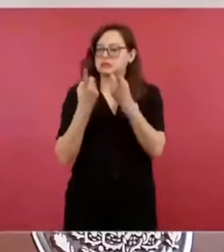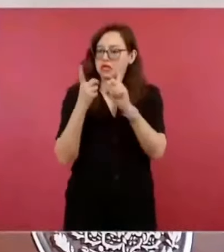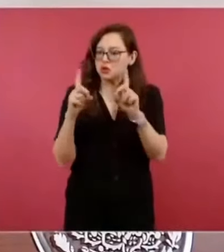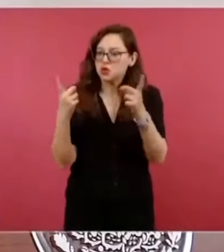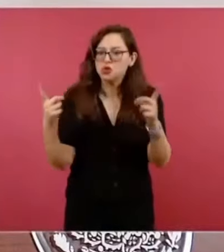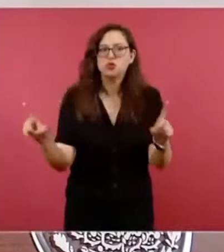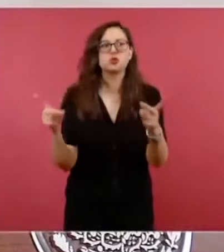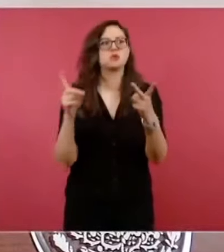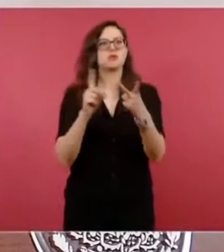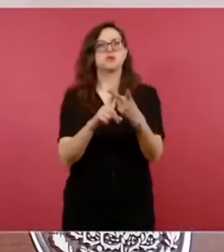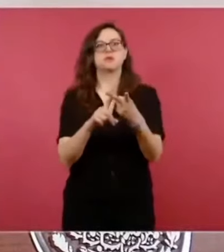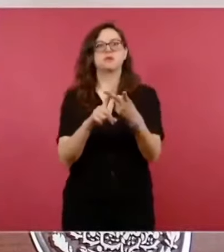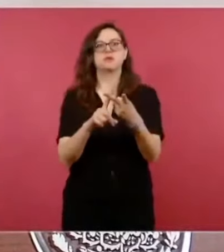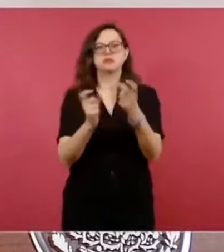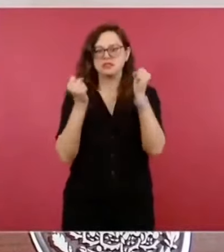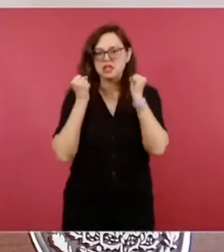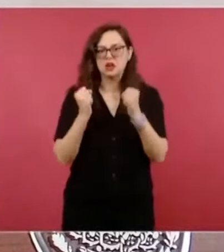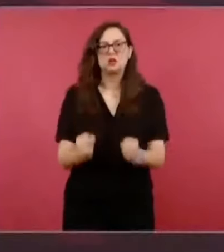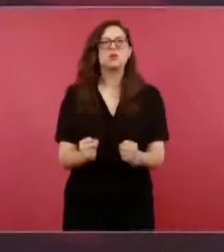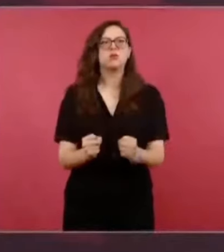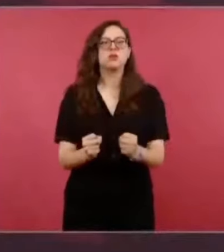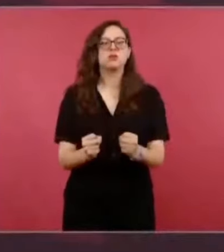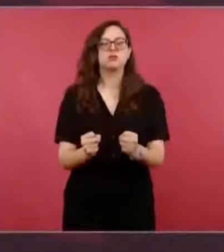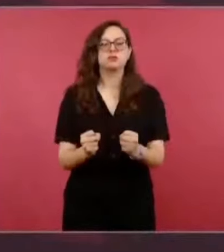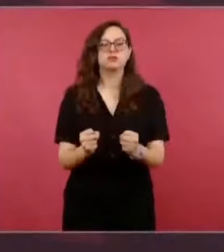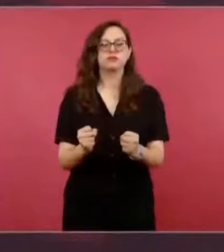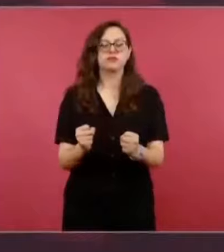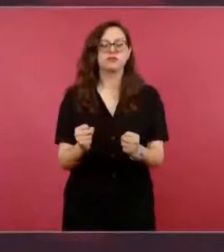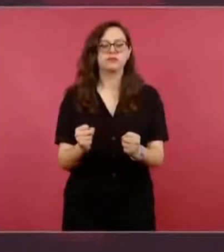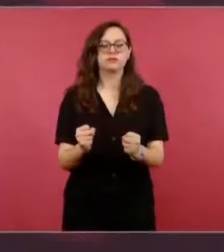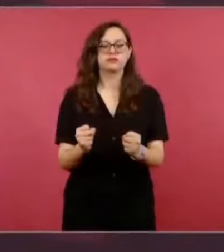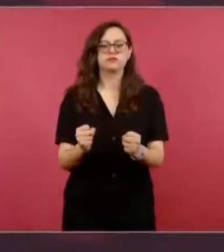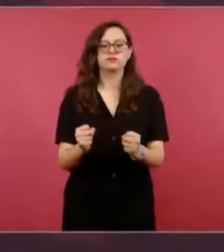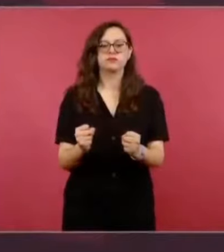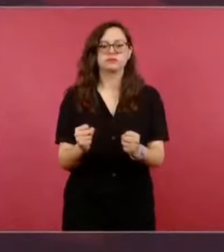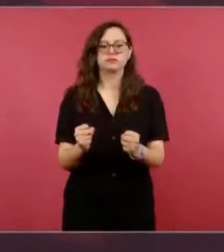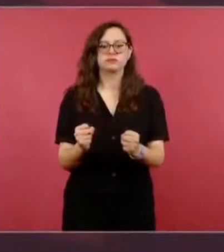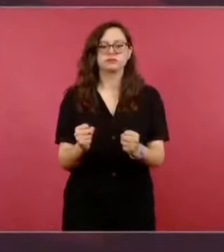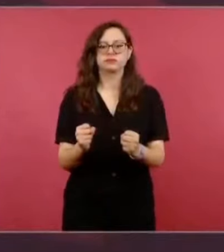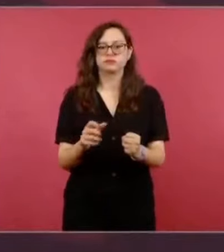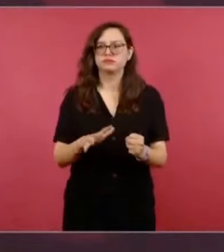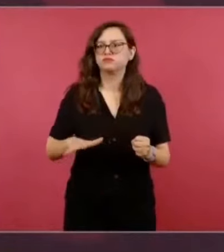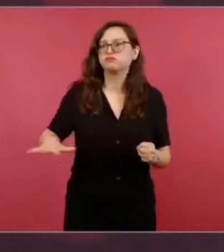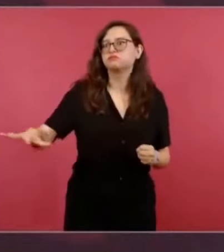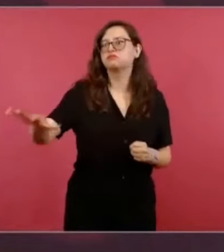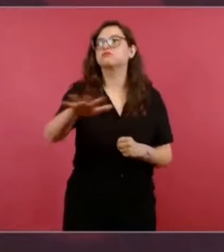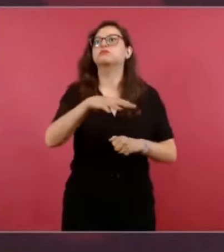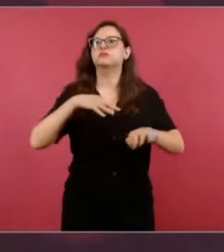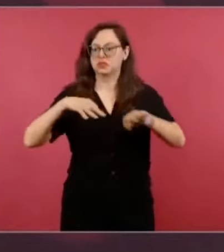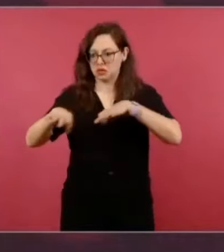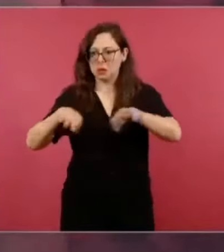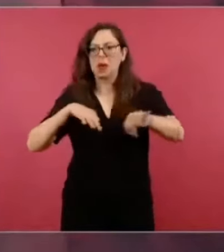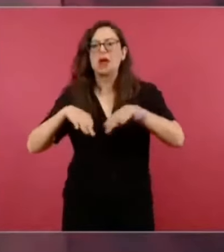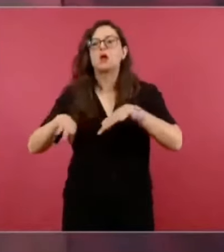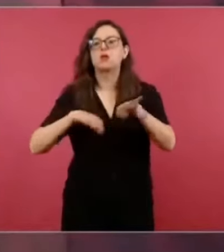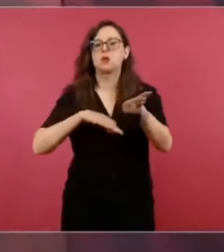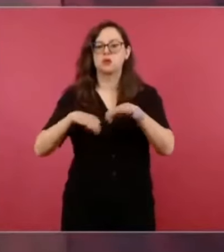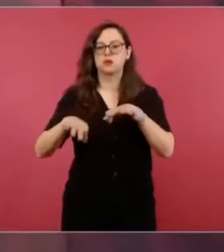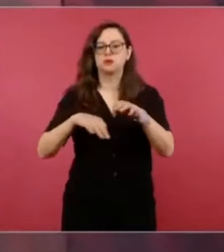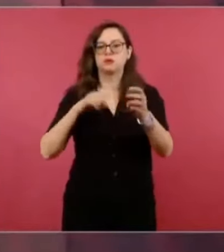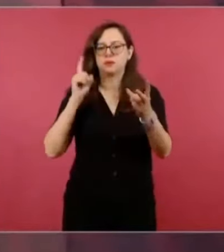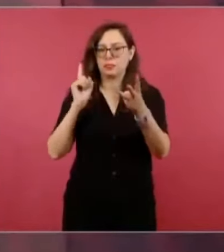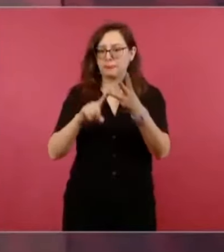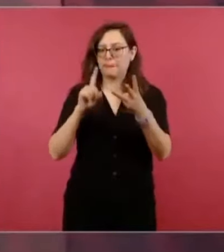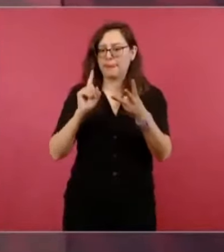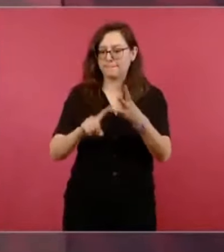en buena medida la creación de empleos y sobre